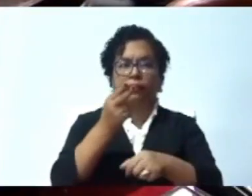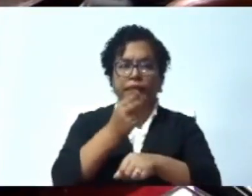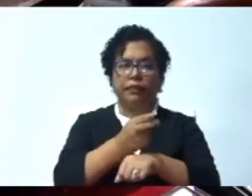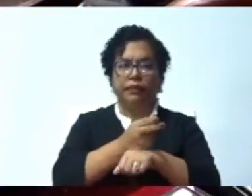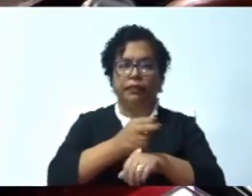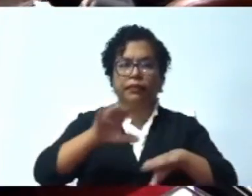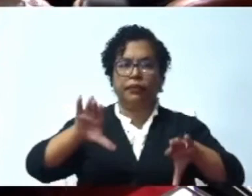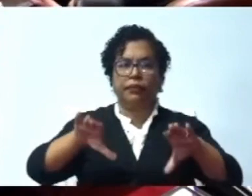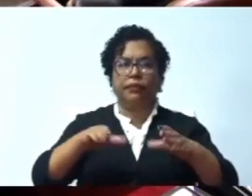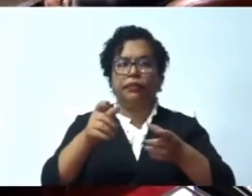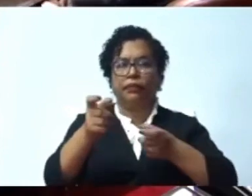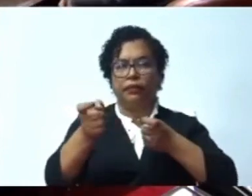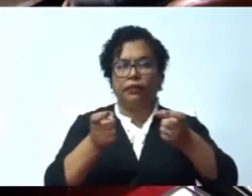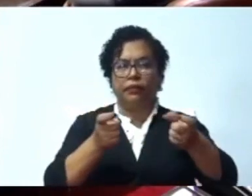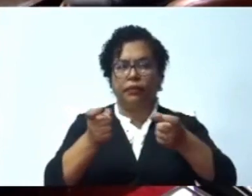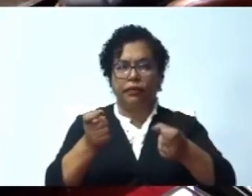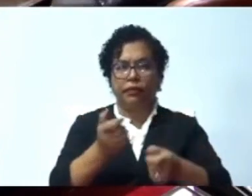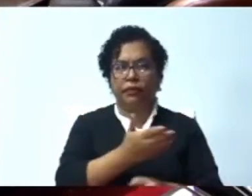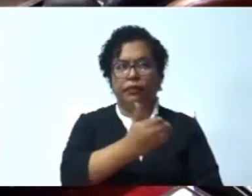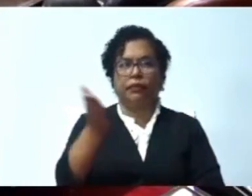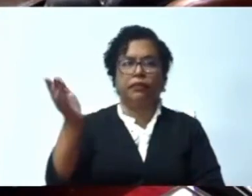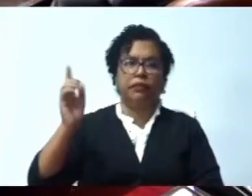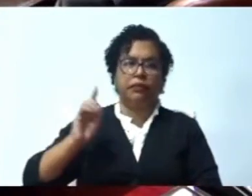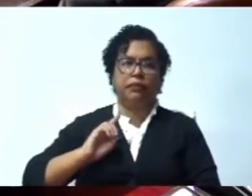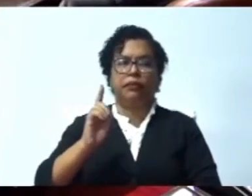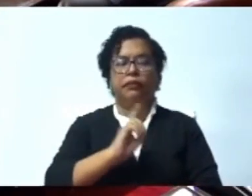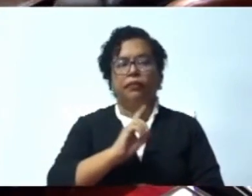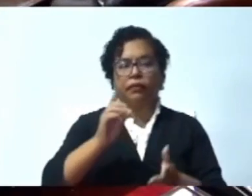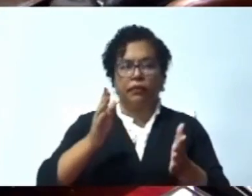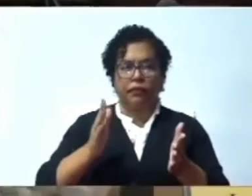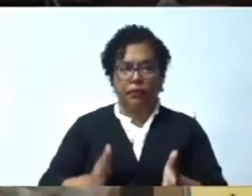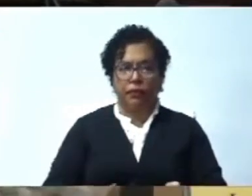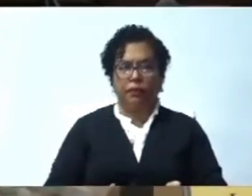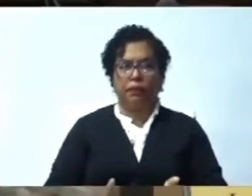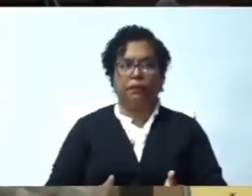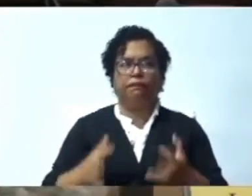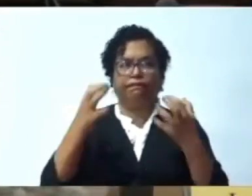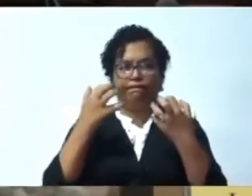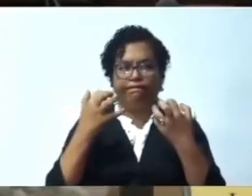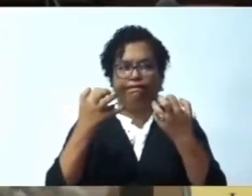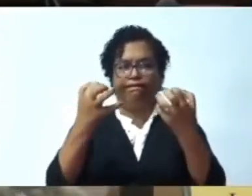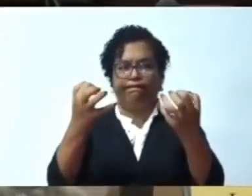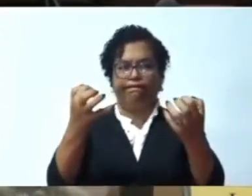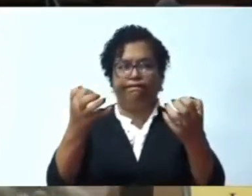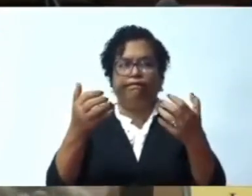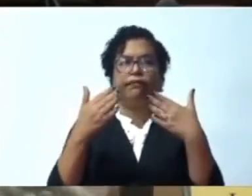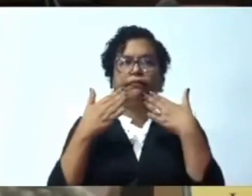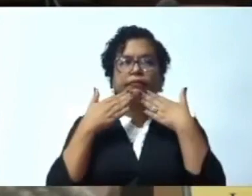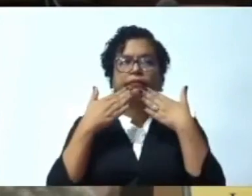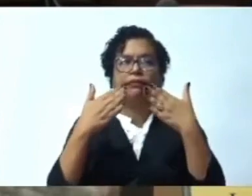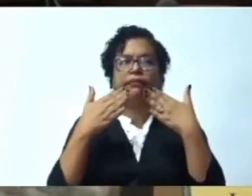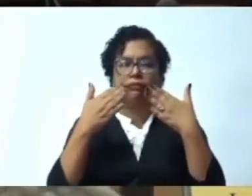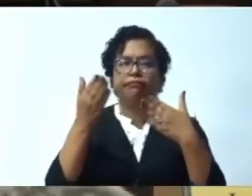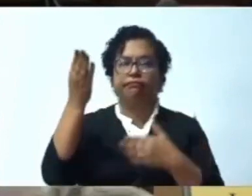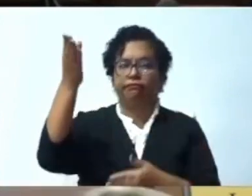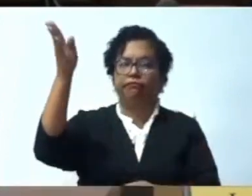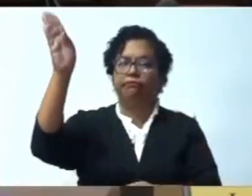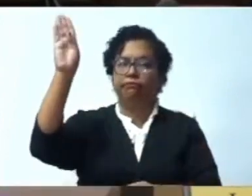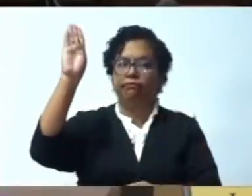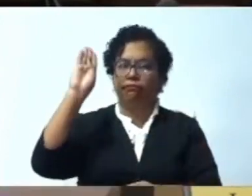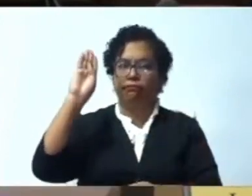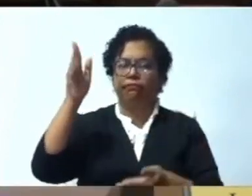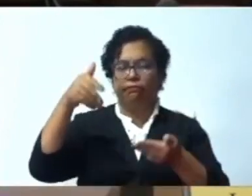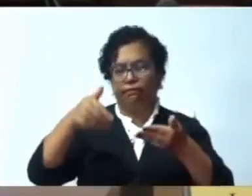directivo, diputados, diputadas que conforman el pleno. Agradezco a Dios por